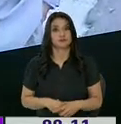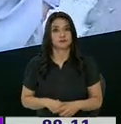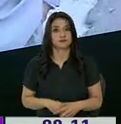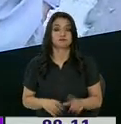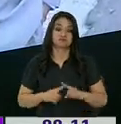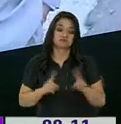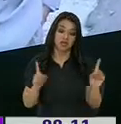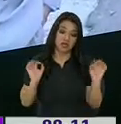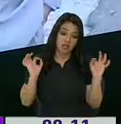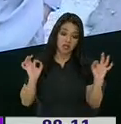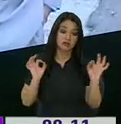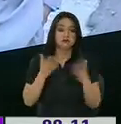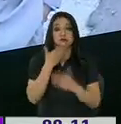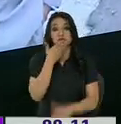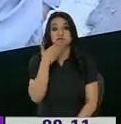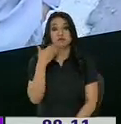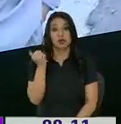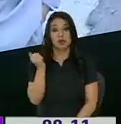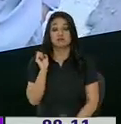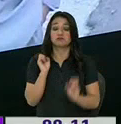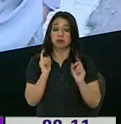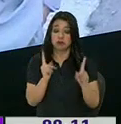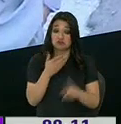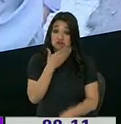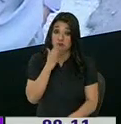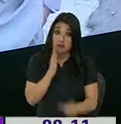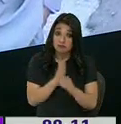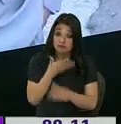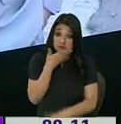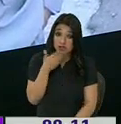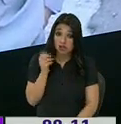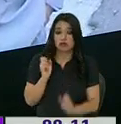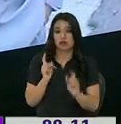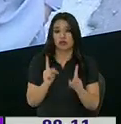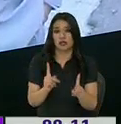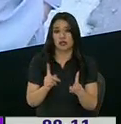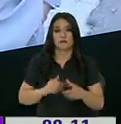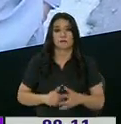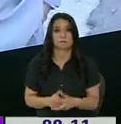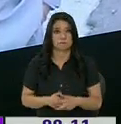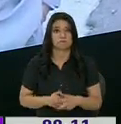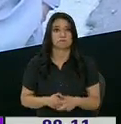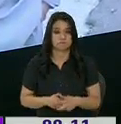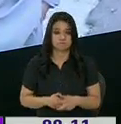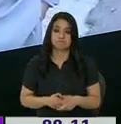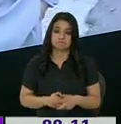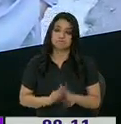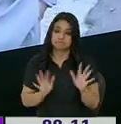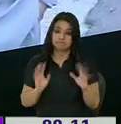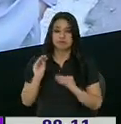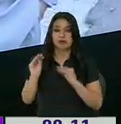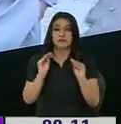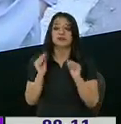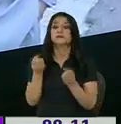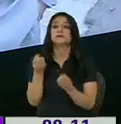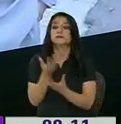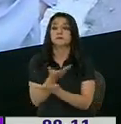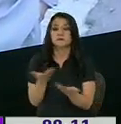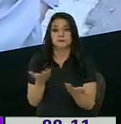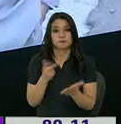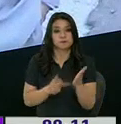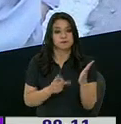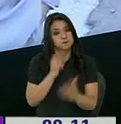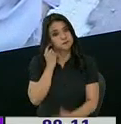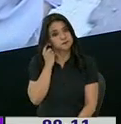Pero bueno, si es para mejoras, todas las mejoras son buenas. Cuando pintamos la casa también se molestan los vecinos. Entonces, bueno, veamos qué nos cuentan. Adelante.